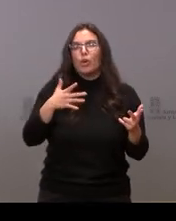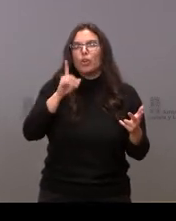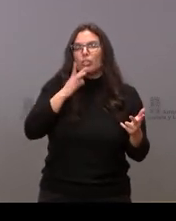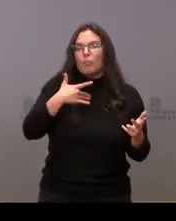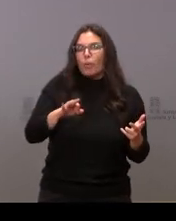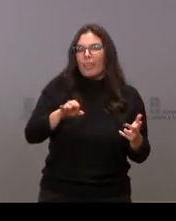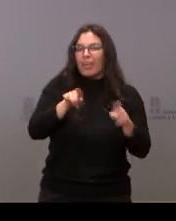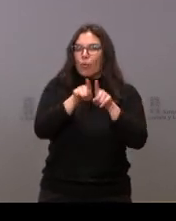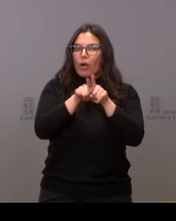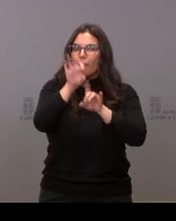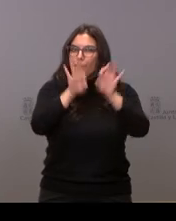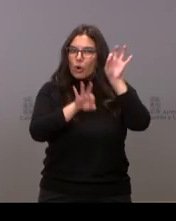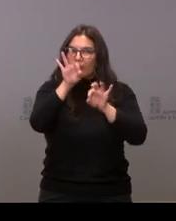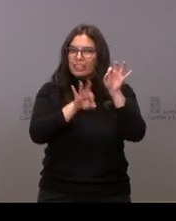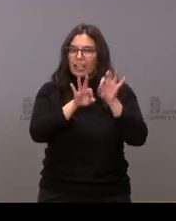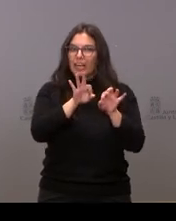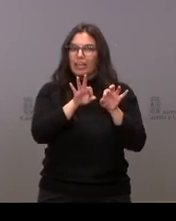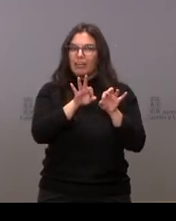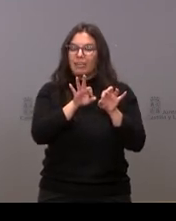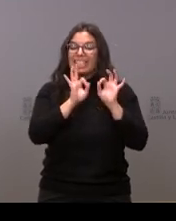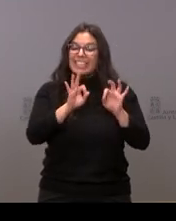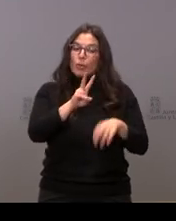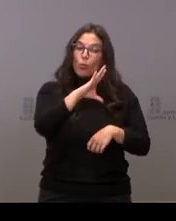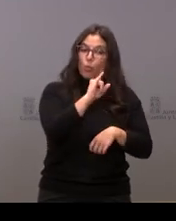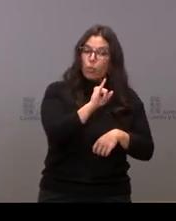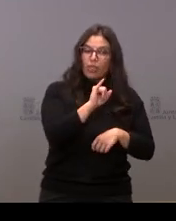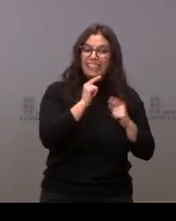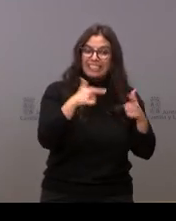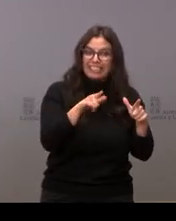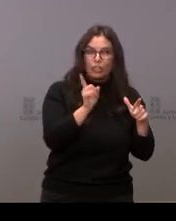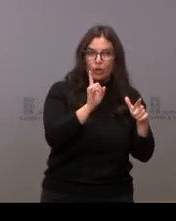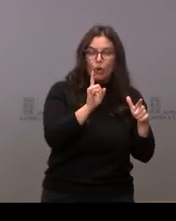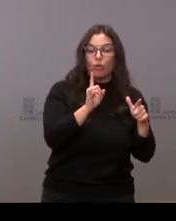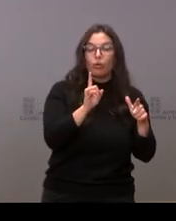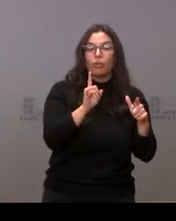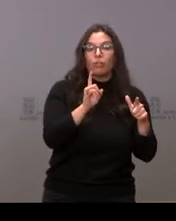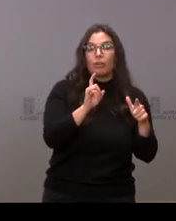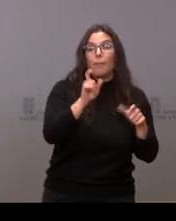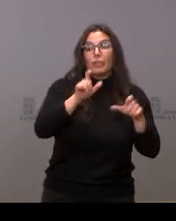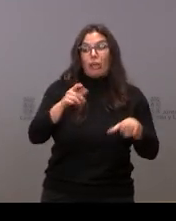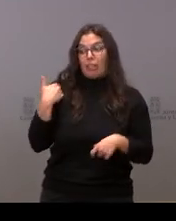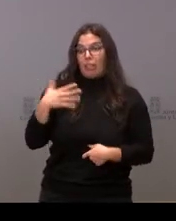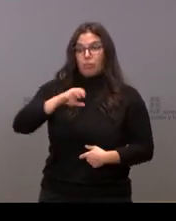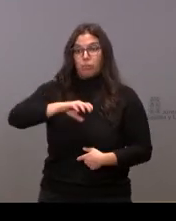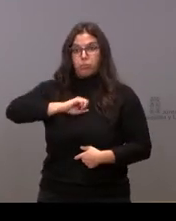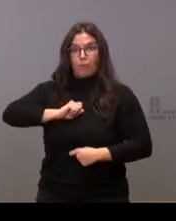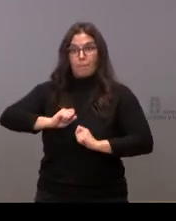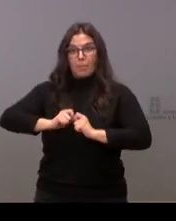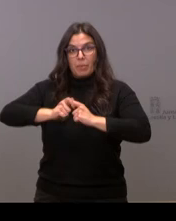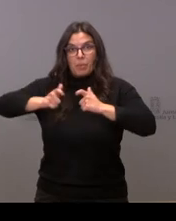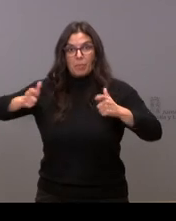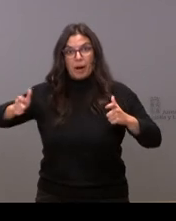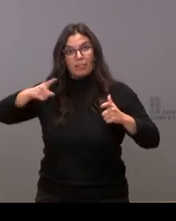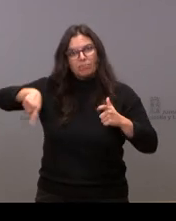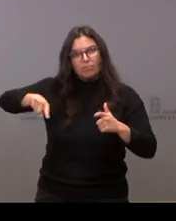porcentaje no entre las personas que están en la UCI, sino entre las que se están contagiando recientemente y que parece que están